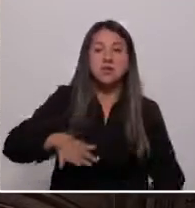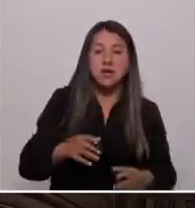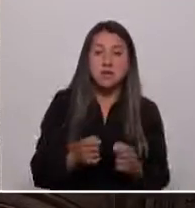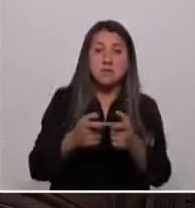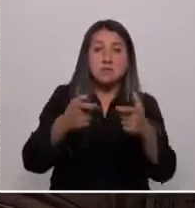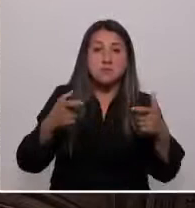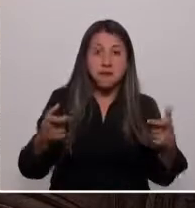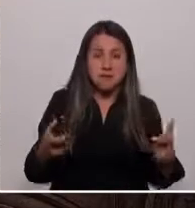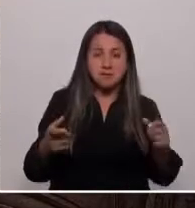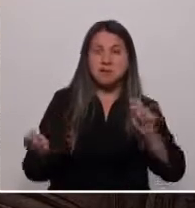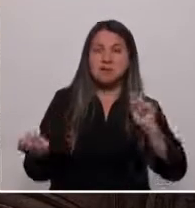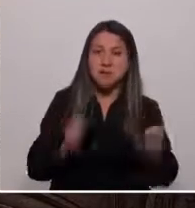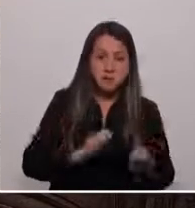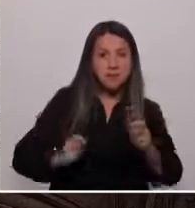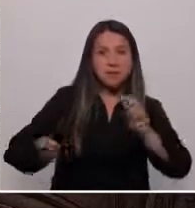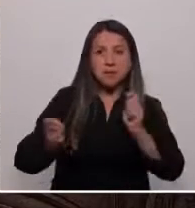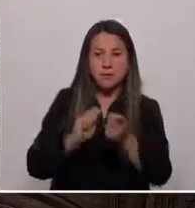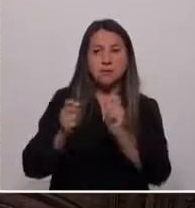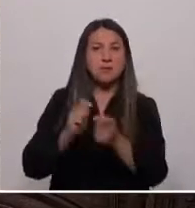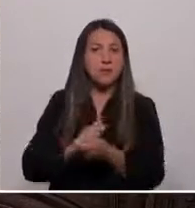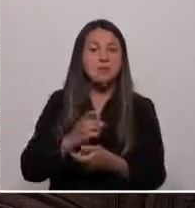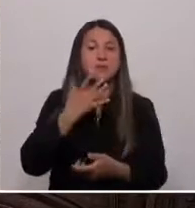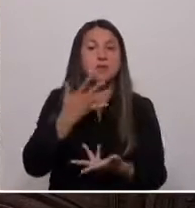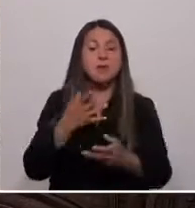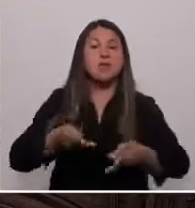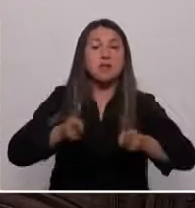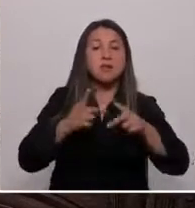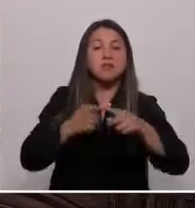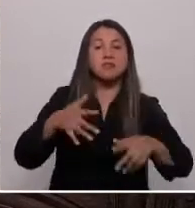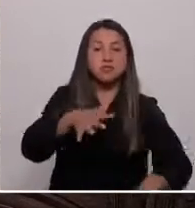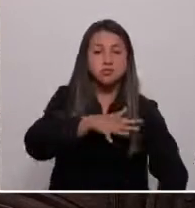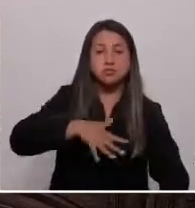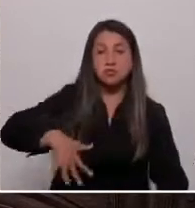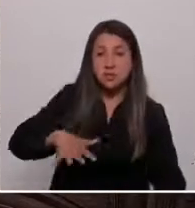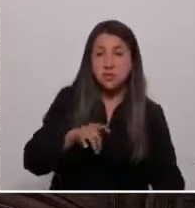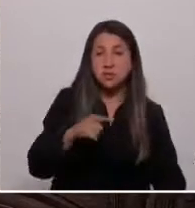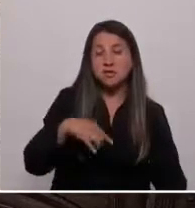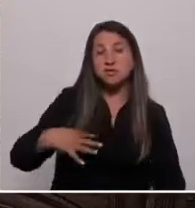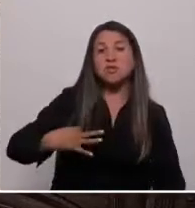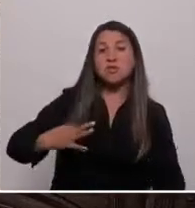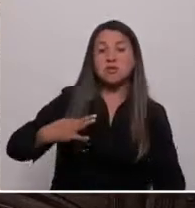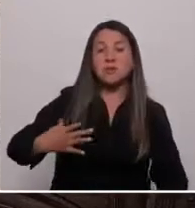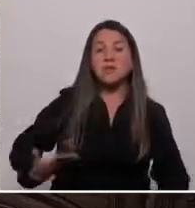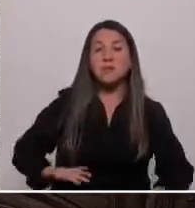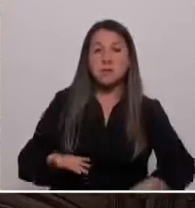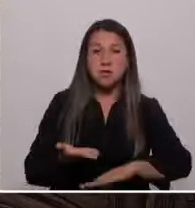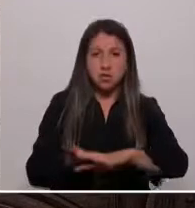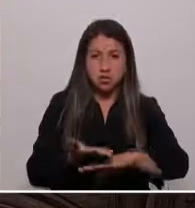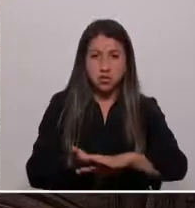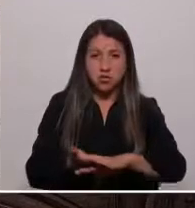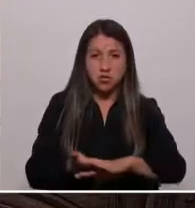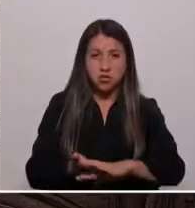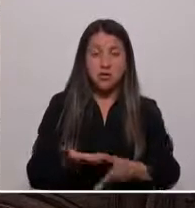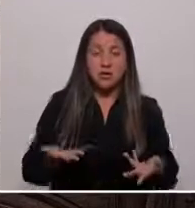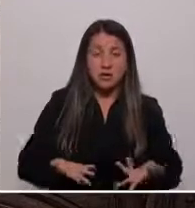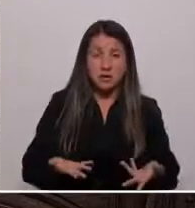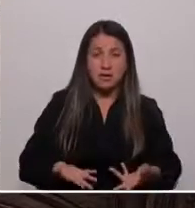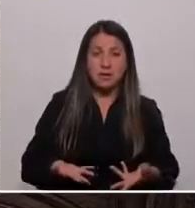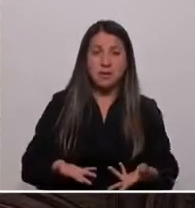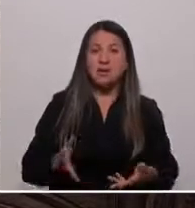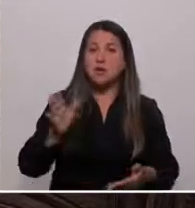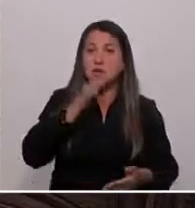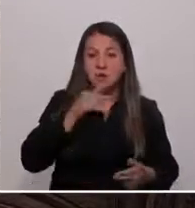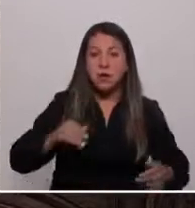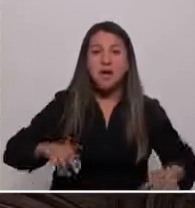cambiante. Porque si los derechos sociales fue lo que la ciudadanía demandó, fue la inexistencia de herramientas para